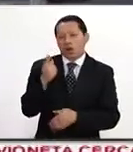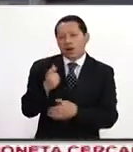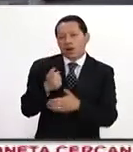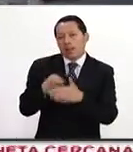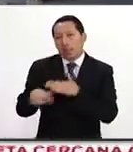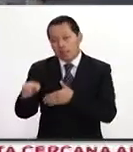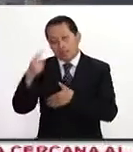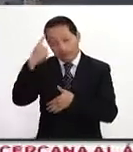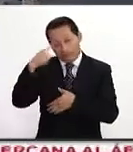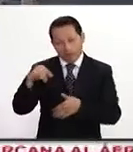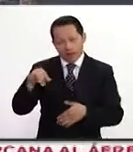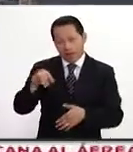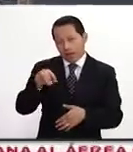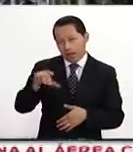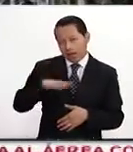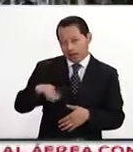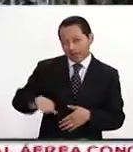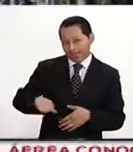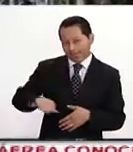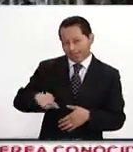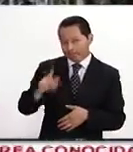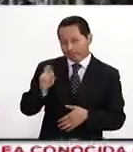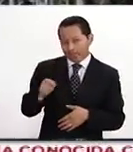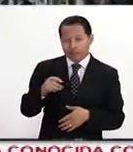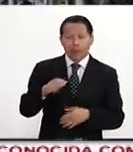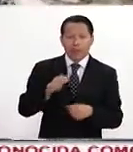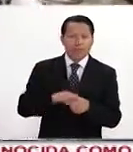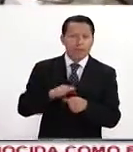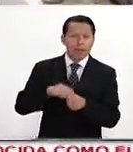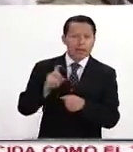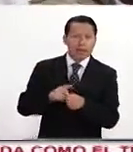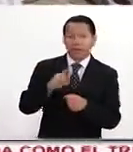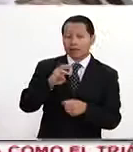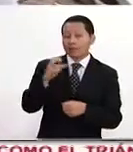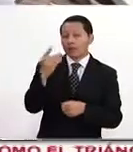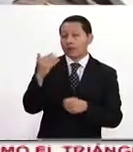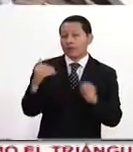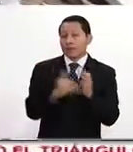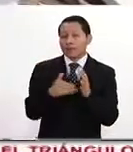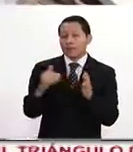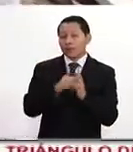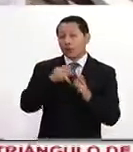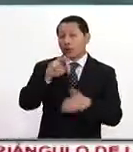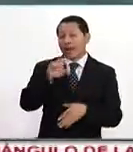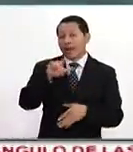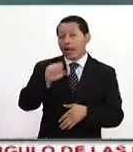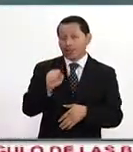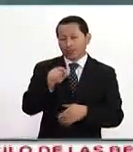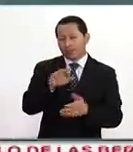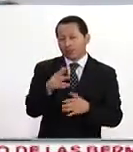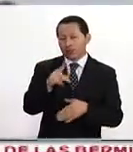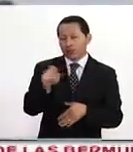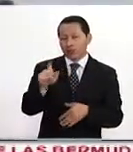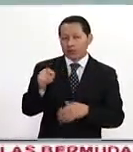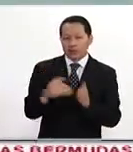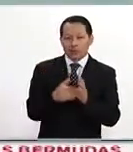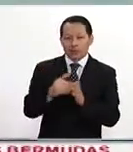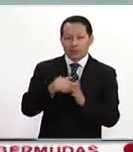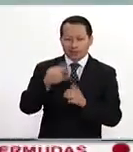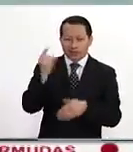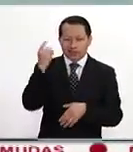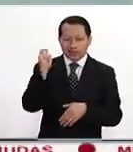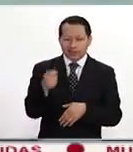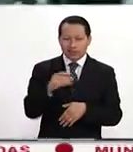Recordemos que fue en 2014 la mayor donante, con más de 350 millones de reales, en torno a 120 millones de dólares, la mayor